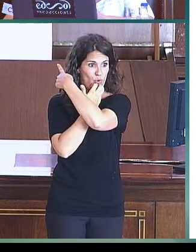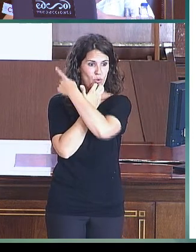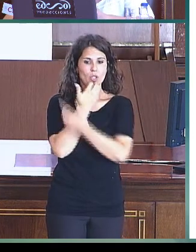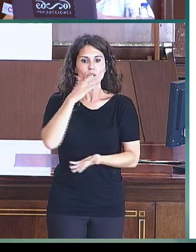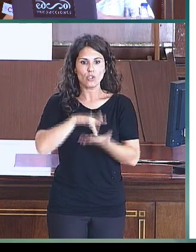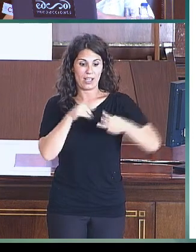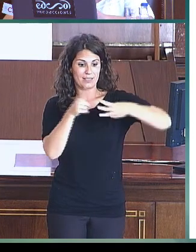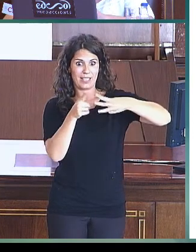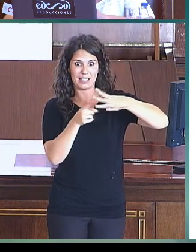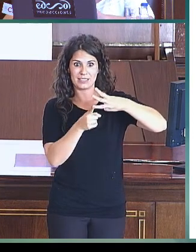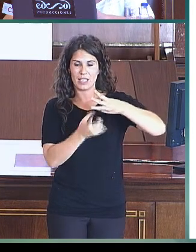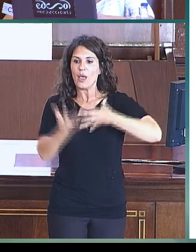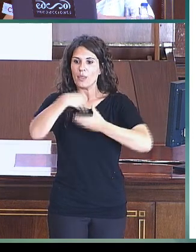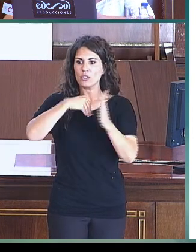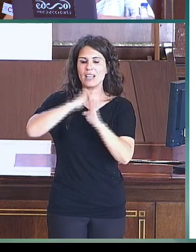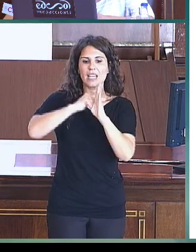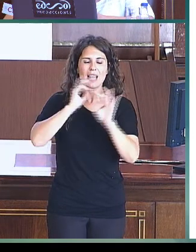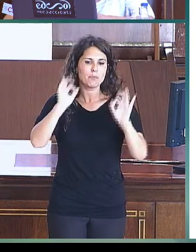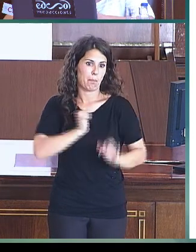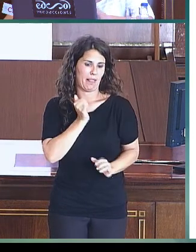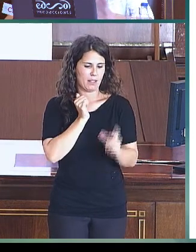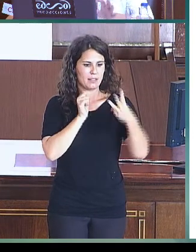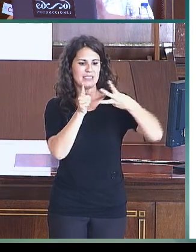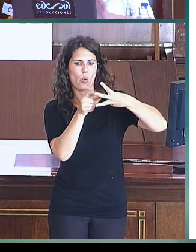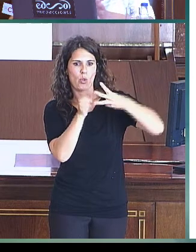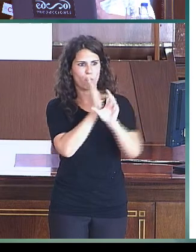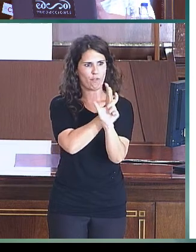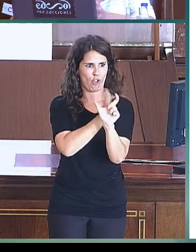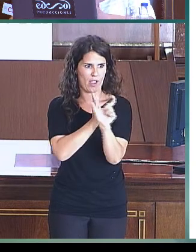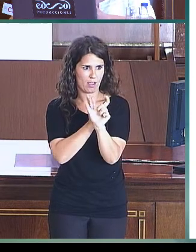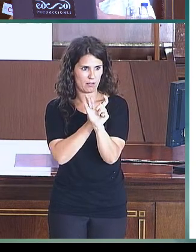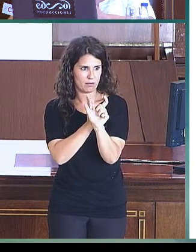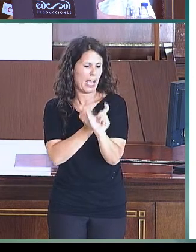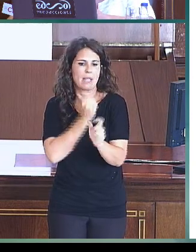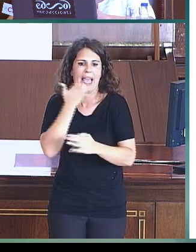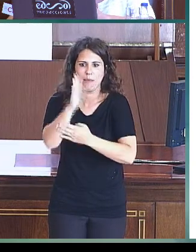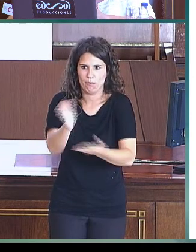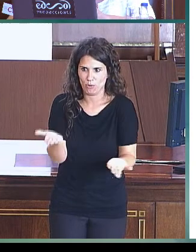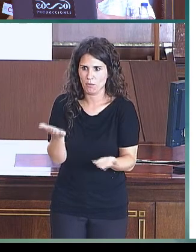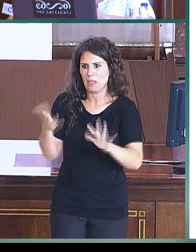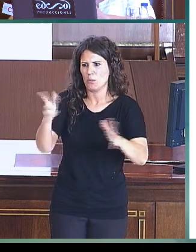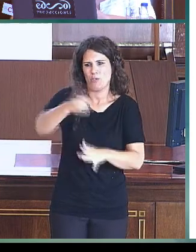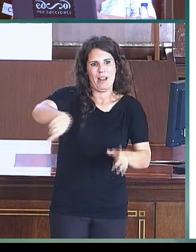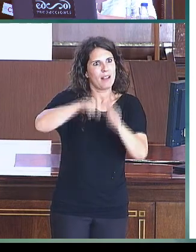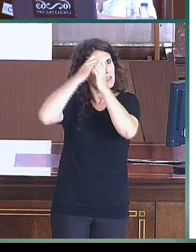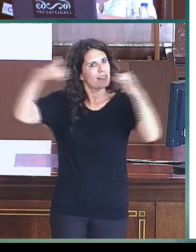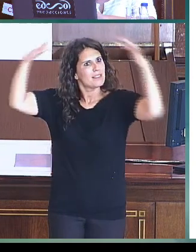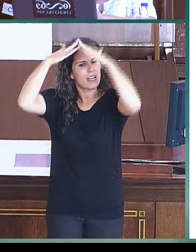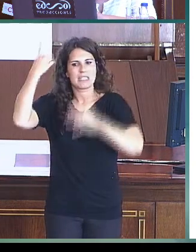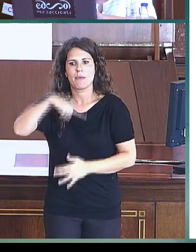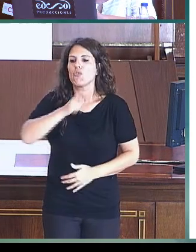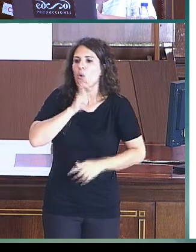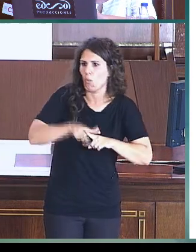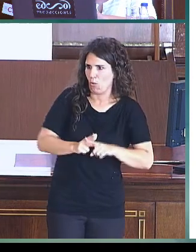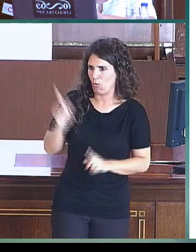de los ítems que componían la escala de morfología. Para que os hagáis un poco una idea de cómo era el instrumento.